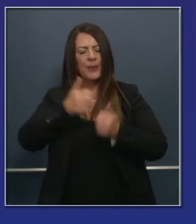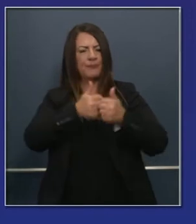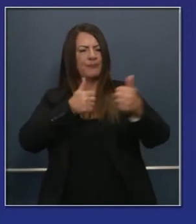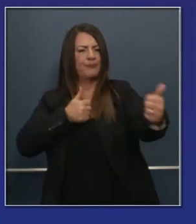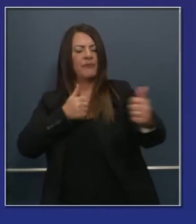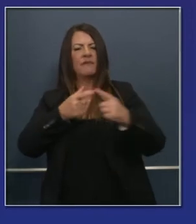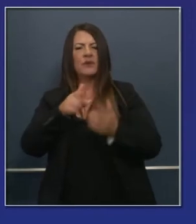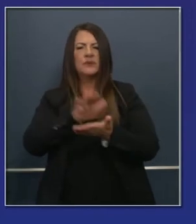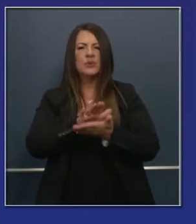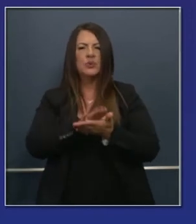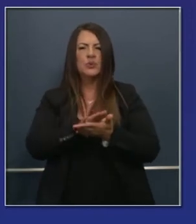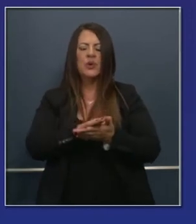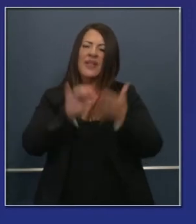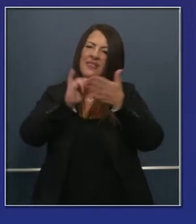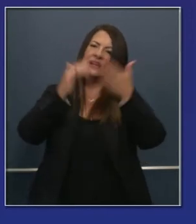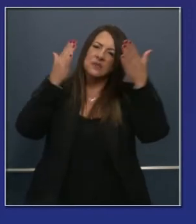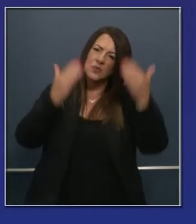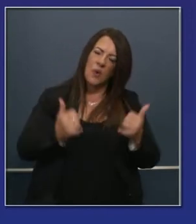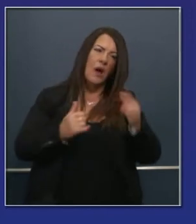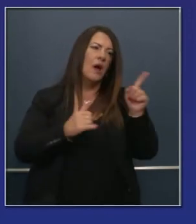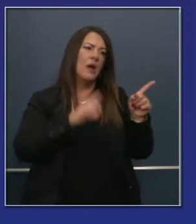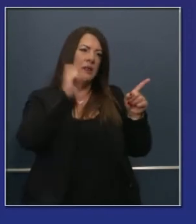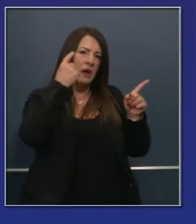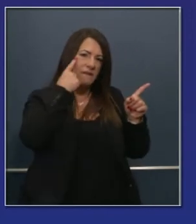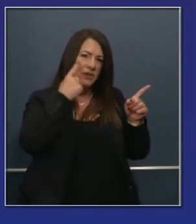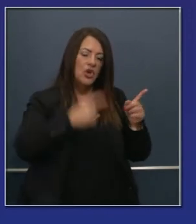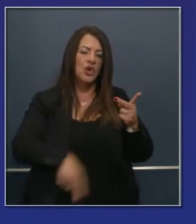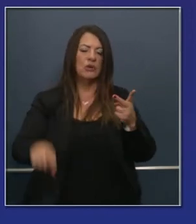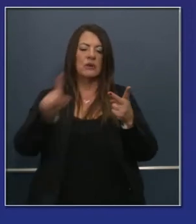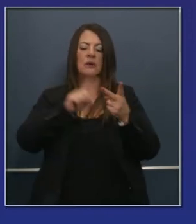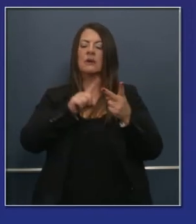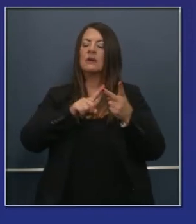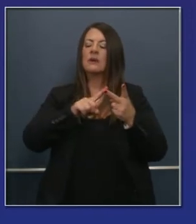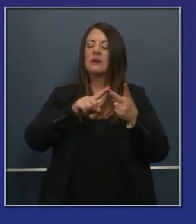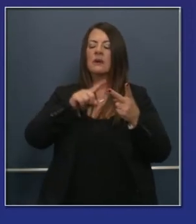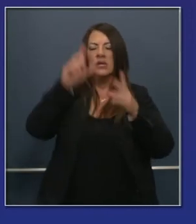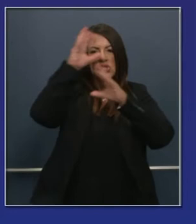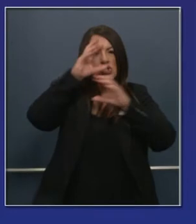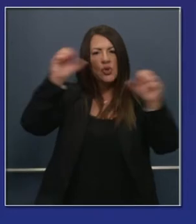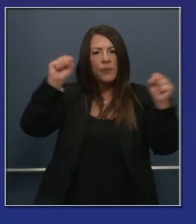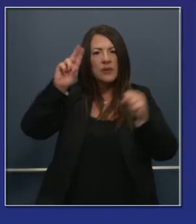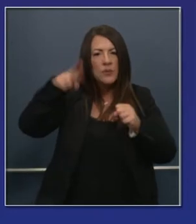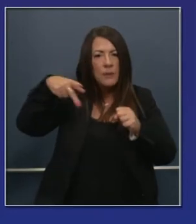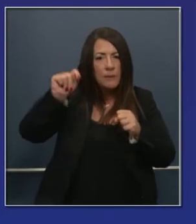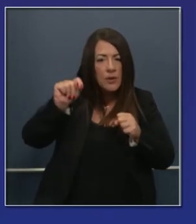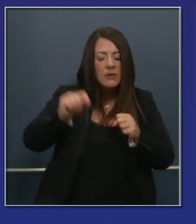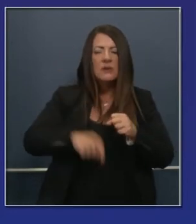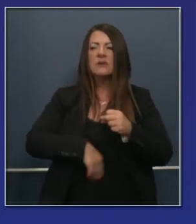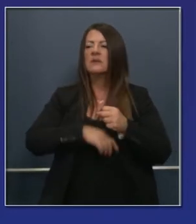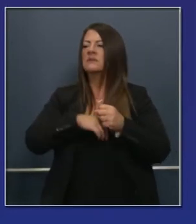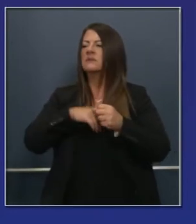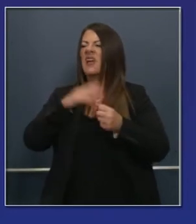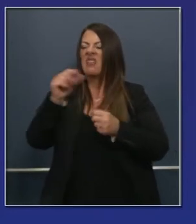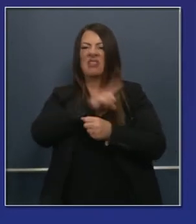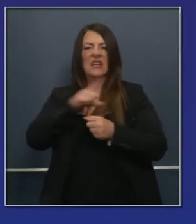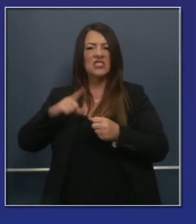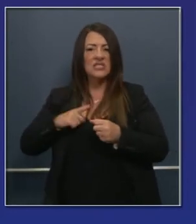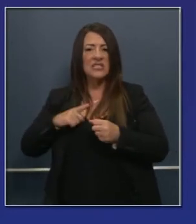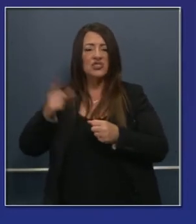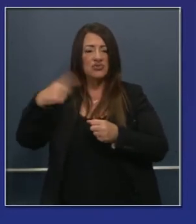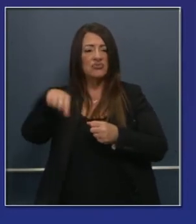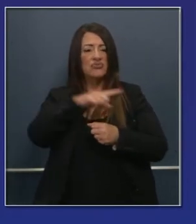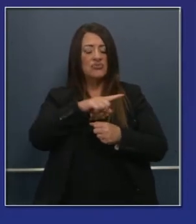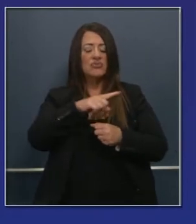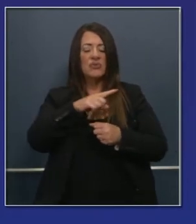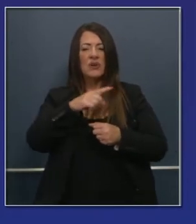el gobernador Newsom y Tony Thurman y todos los